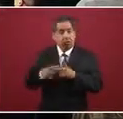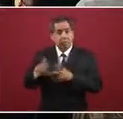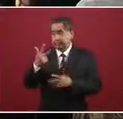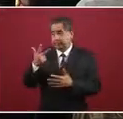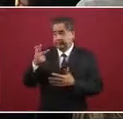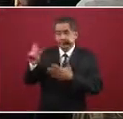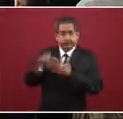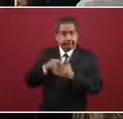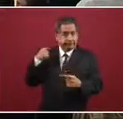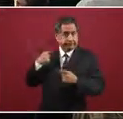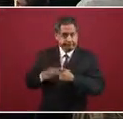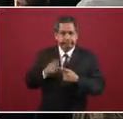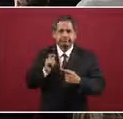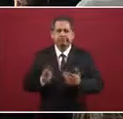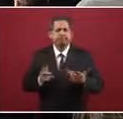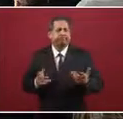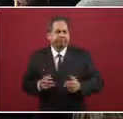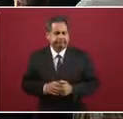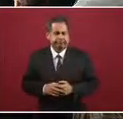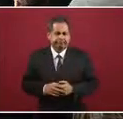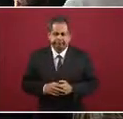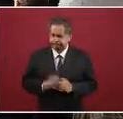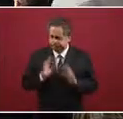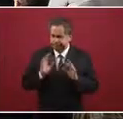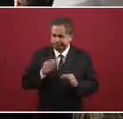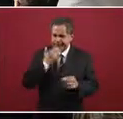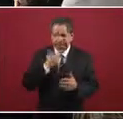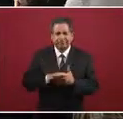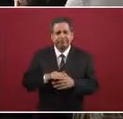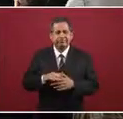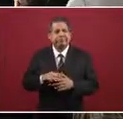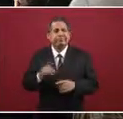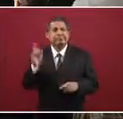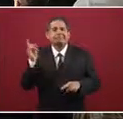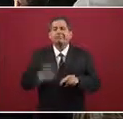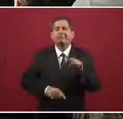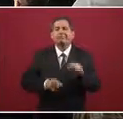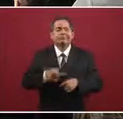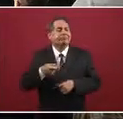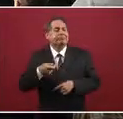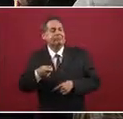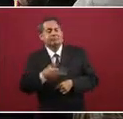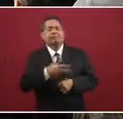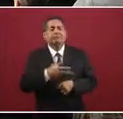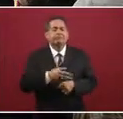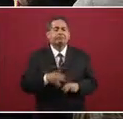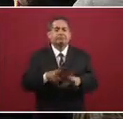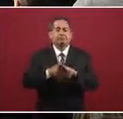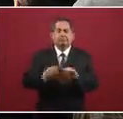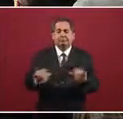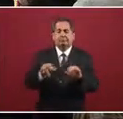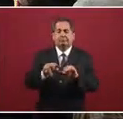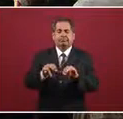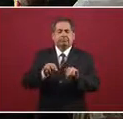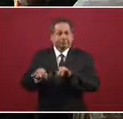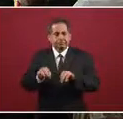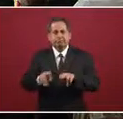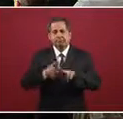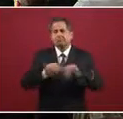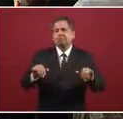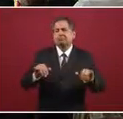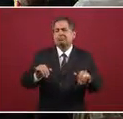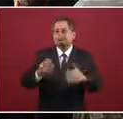de entrada tiene que ver con eliminar la estigmatización de jóvenes que no estudian y no trabajan.